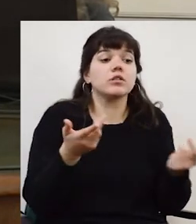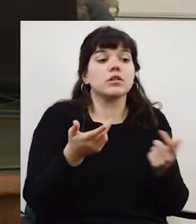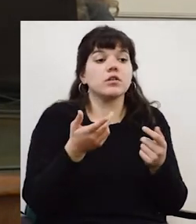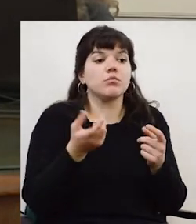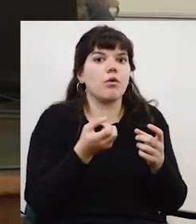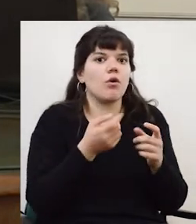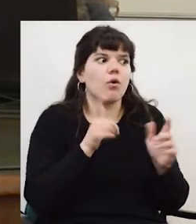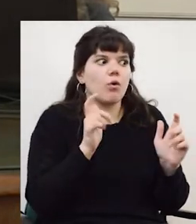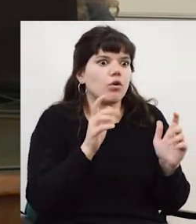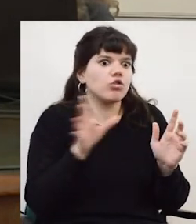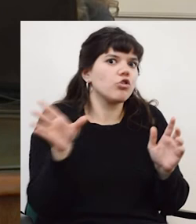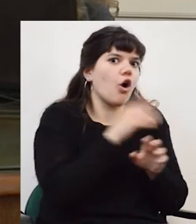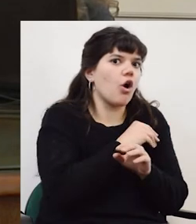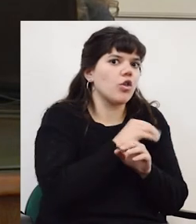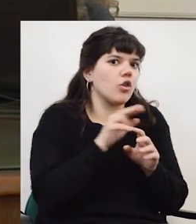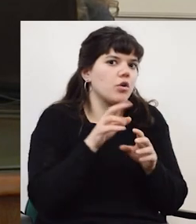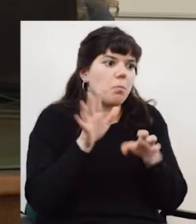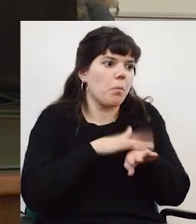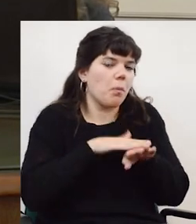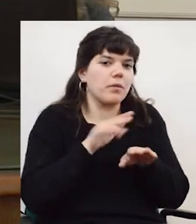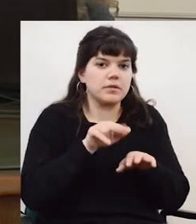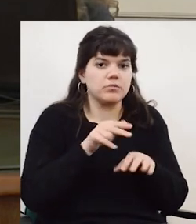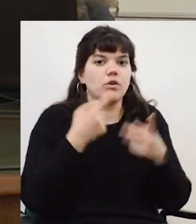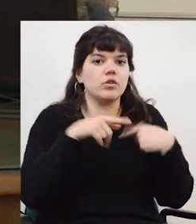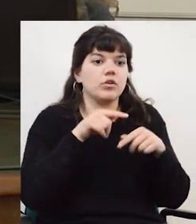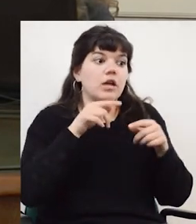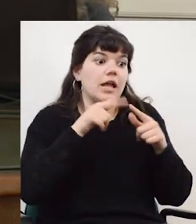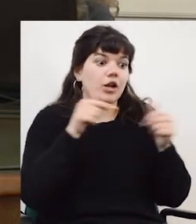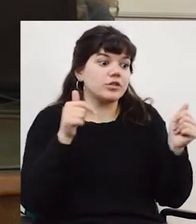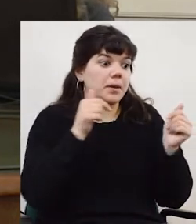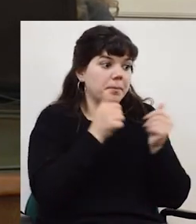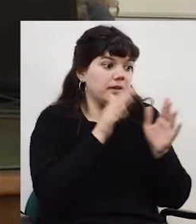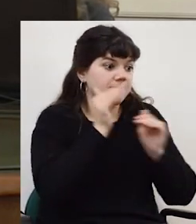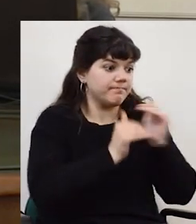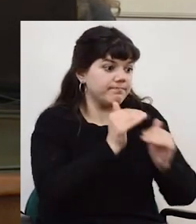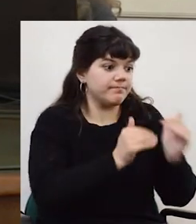como todas juntas en la medida que el asunto se pone en marcha